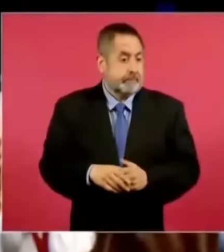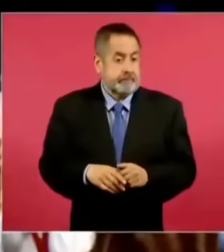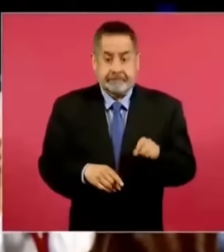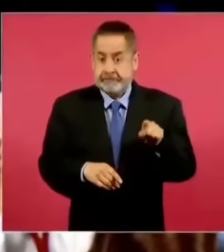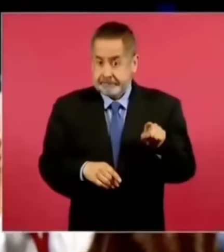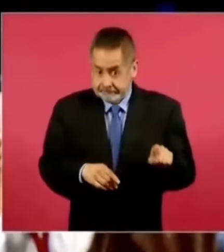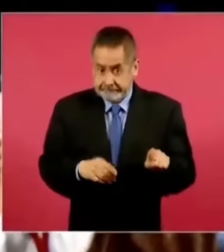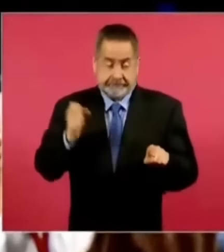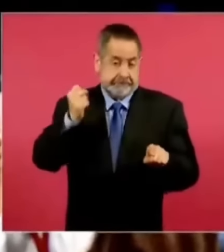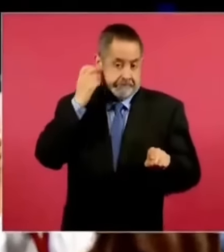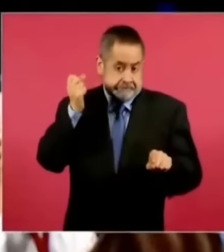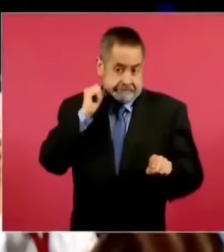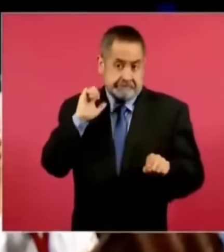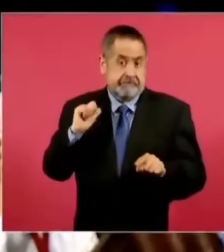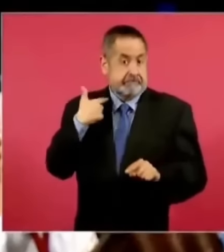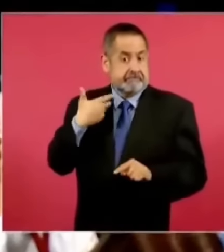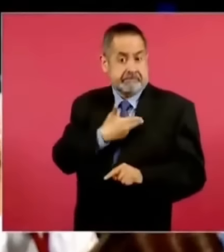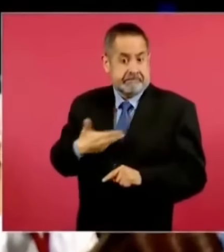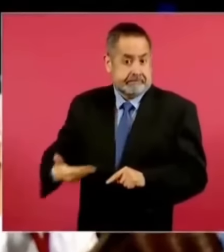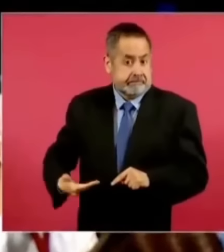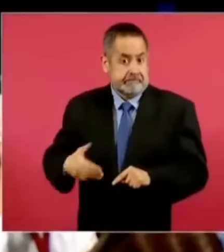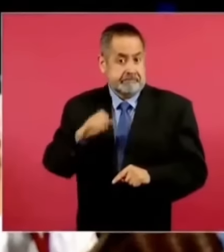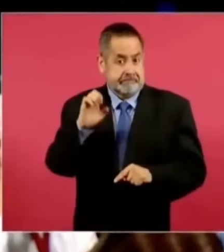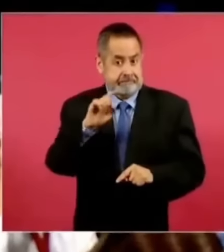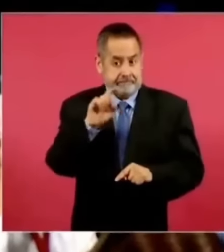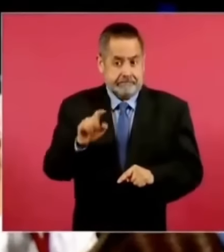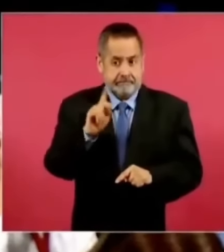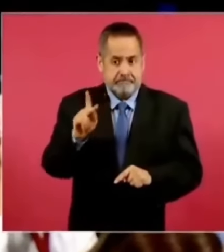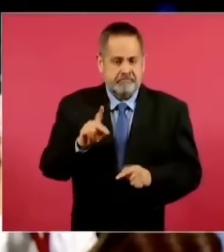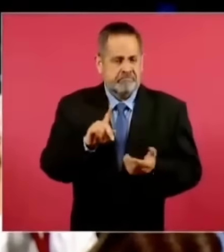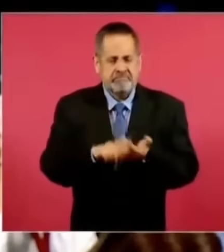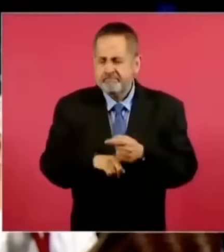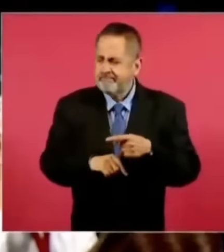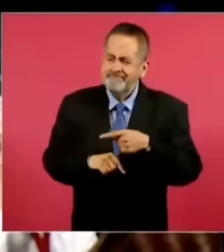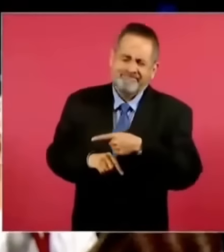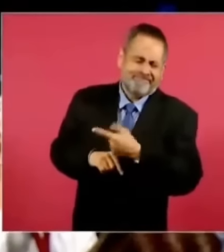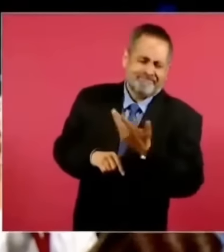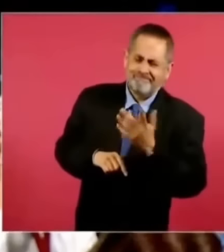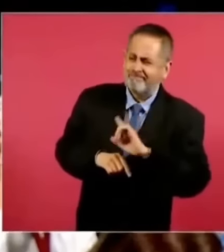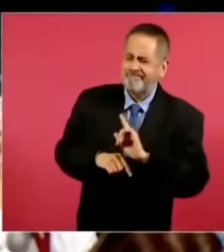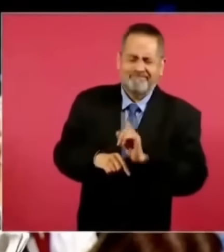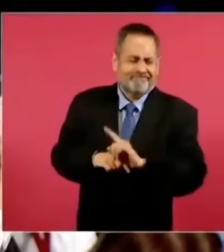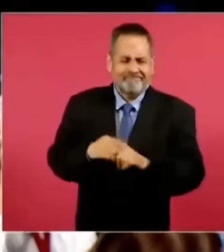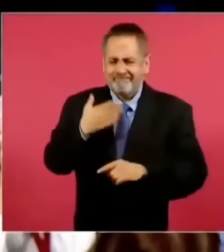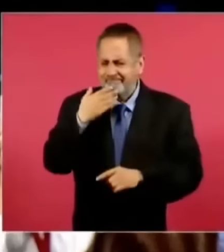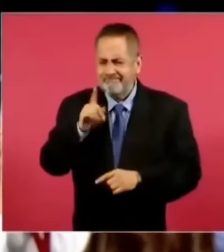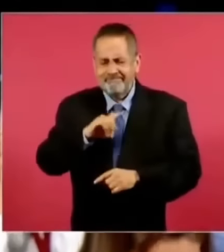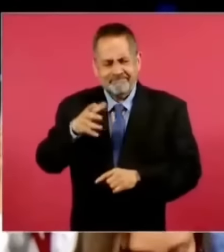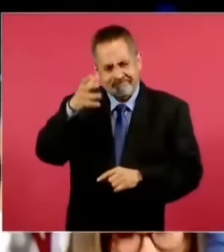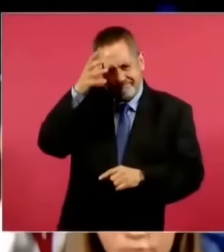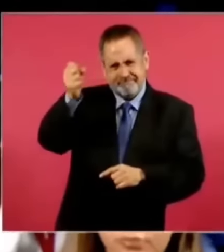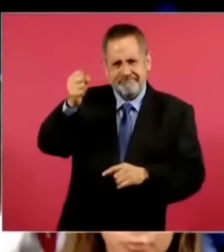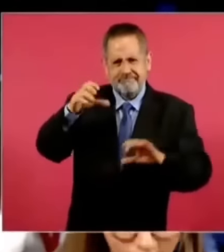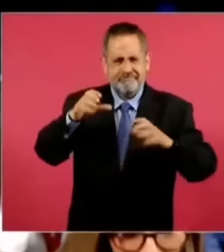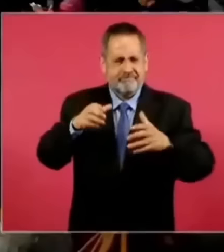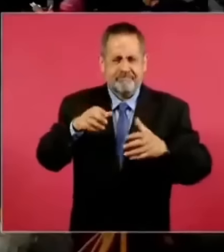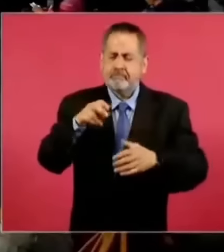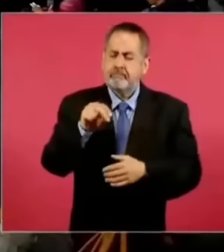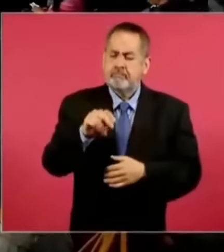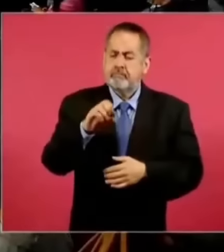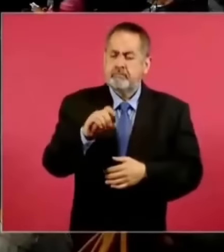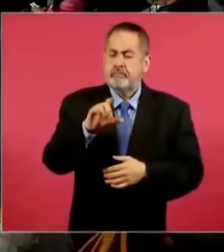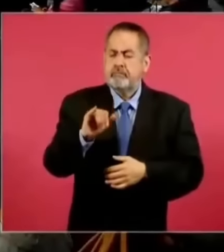ponencia el expresidente Zedillo critica el concepto del término neoliberal que usted ha venido